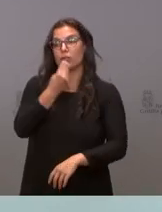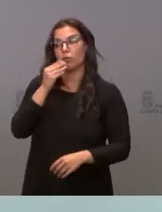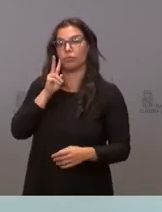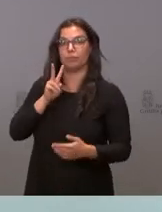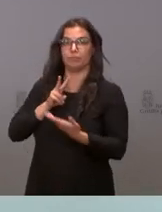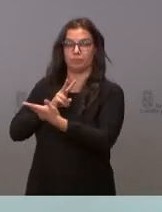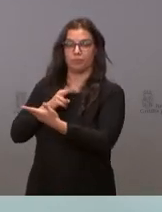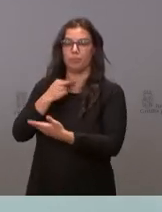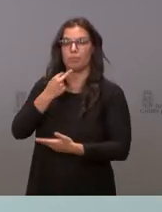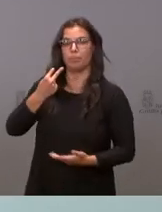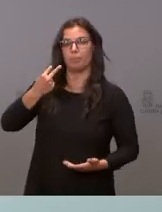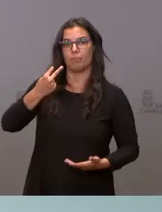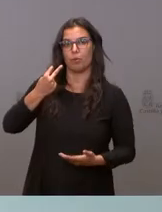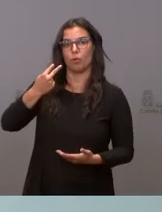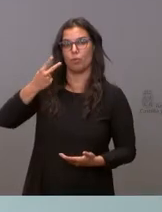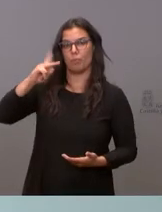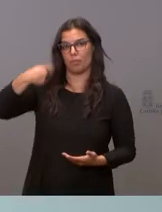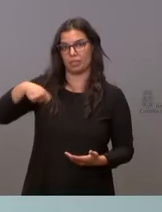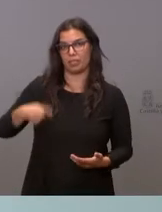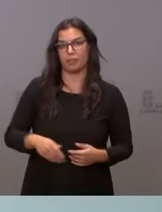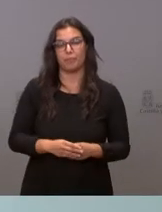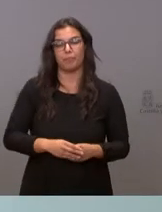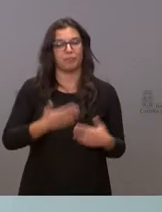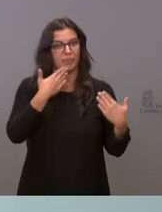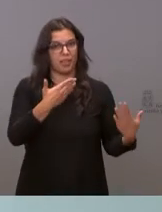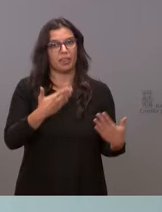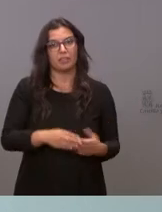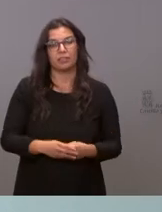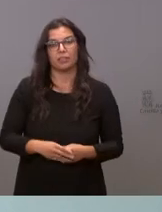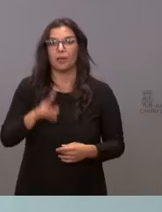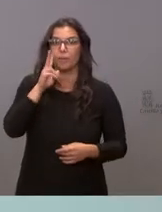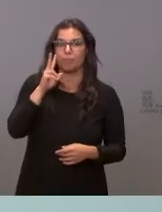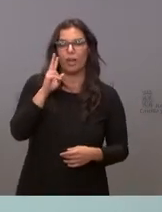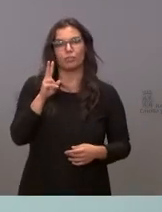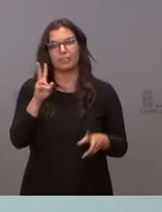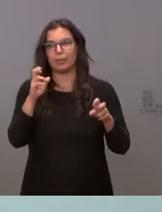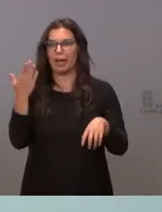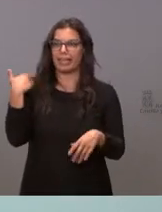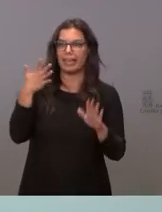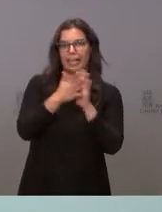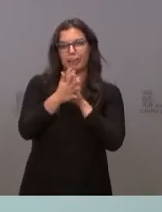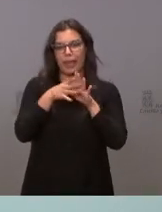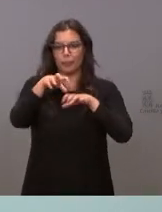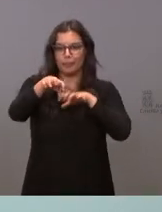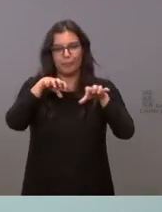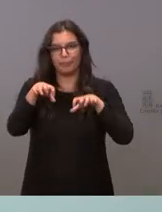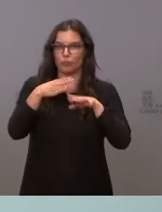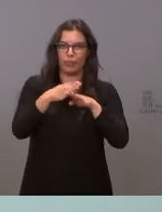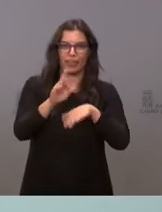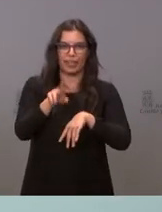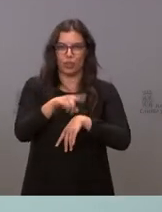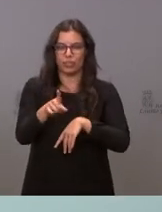la palabra al vicepresidente. Bien, muchas gracias. Veo que los patitos no han sido suficientes. Voy a